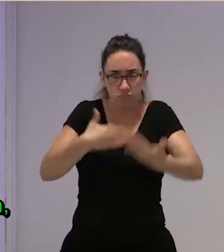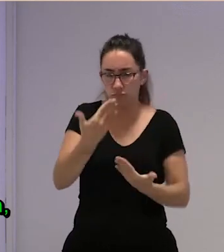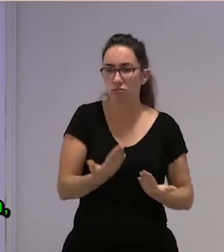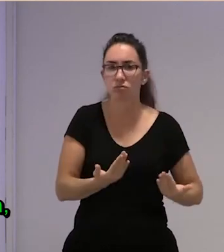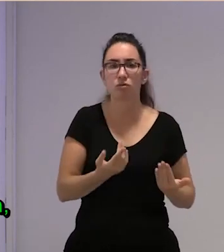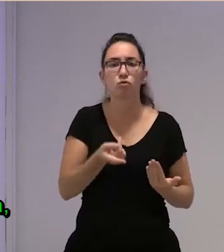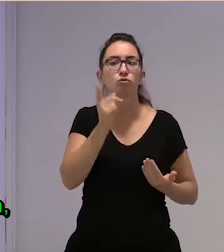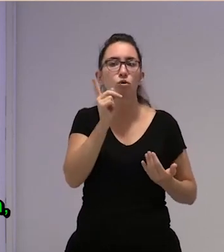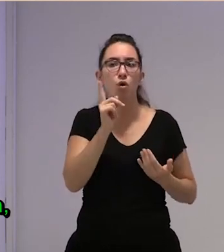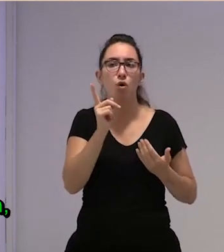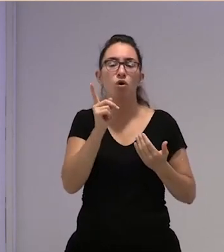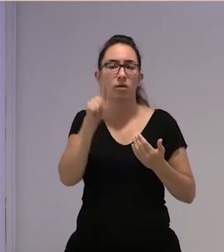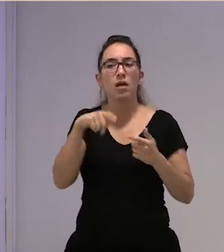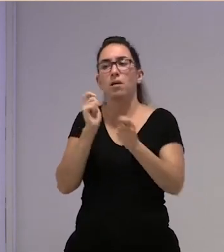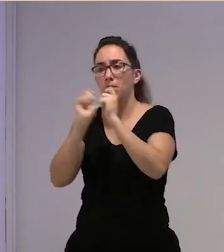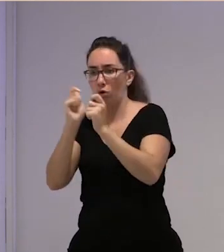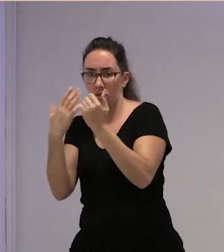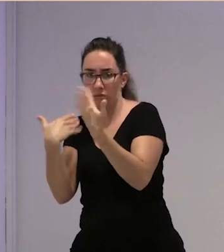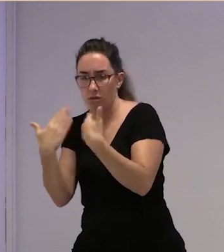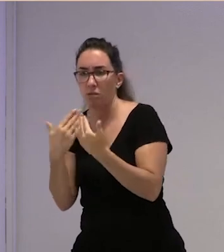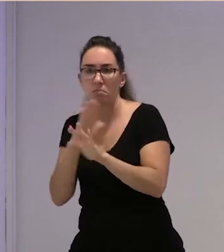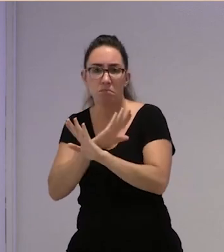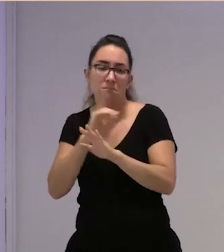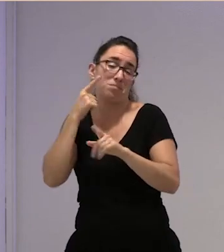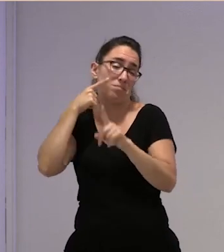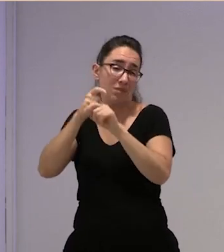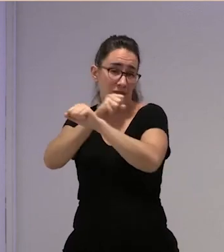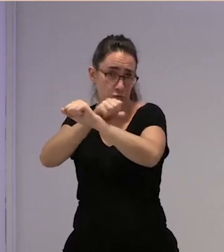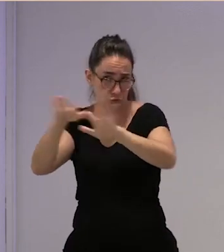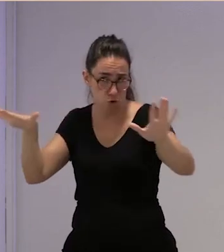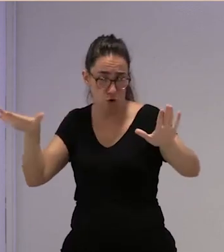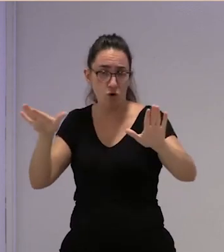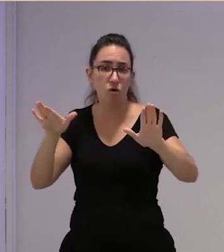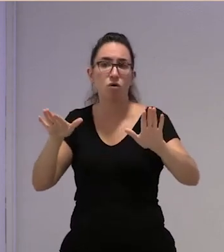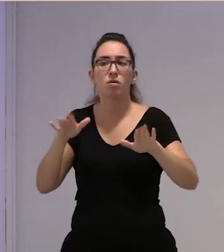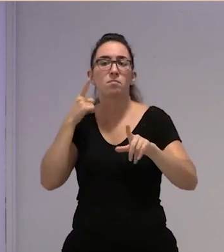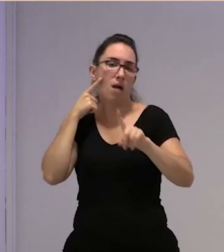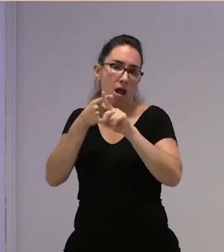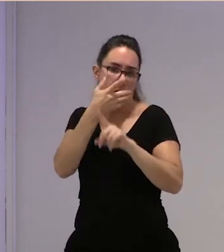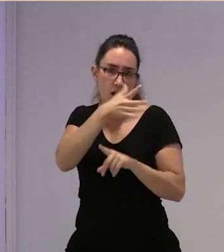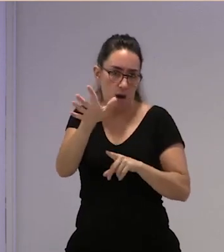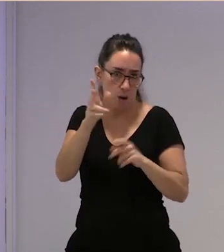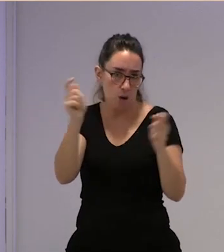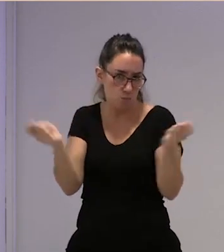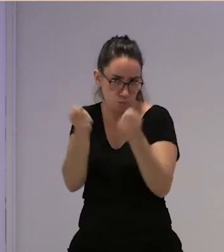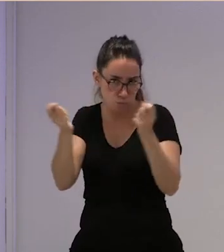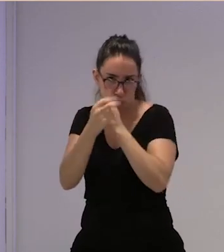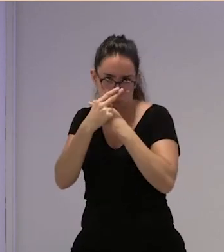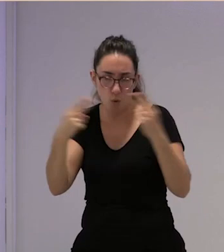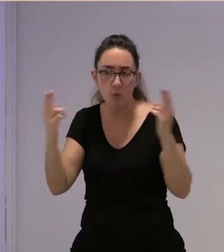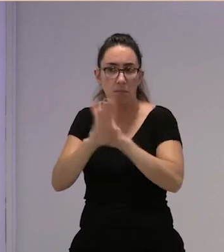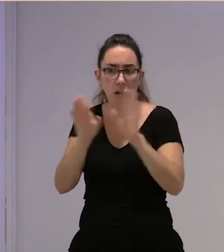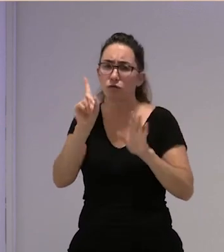medios de comunicación periodistas y demás para difundir lo que ocurre allí y demás para la denuncia pública reuniones